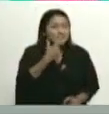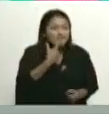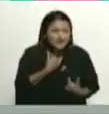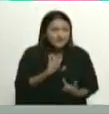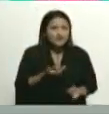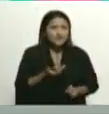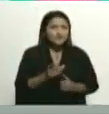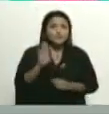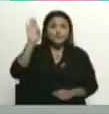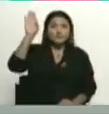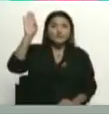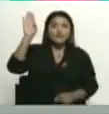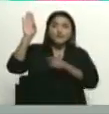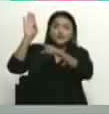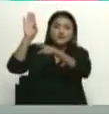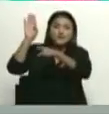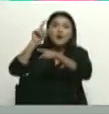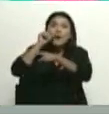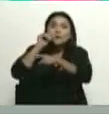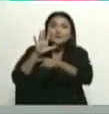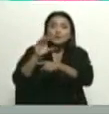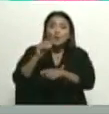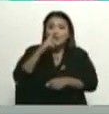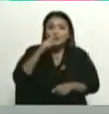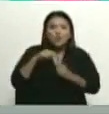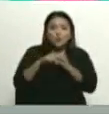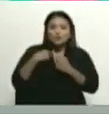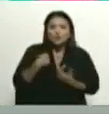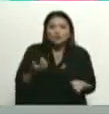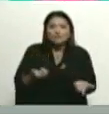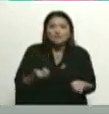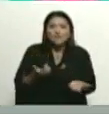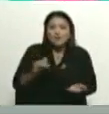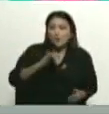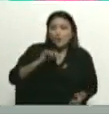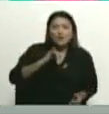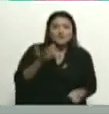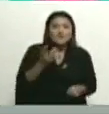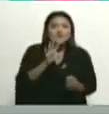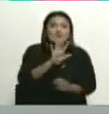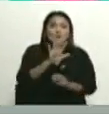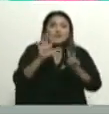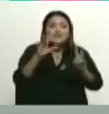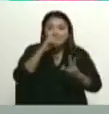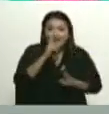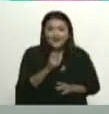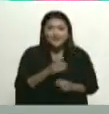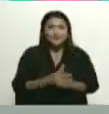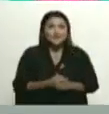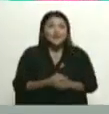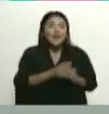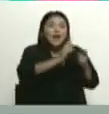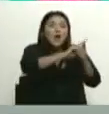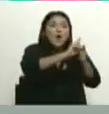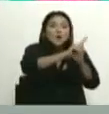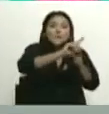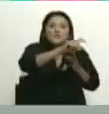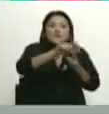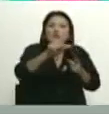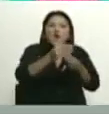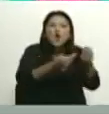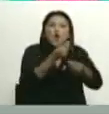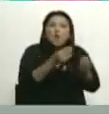Mira, mi compadre, que tiene como 50 años igual que yo. 57. 57, ¿viste? El resto se informa